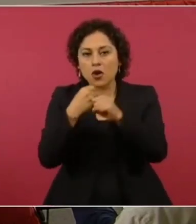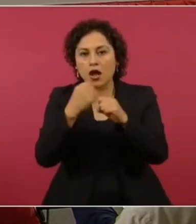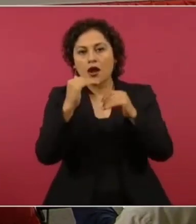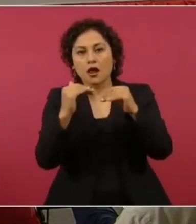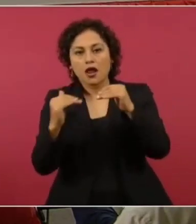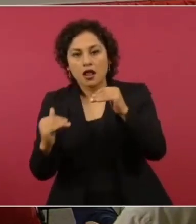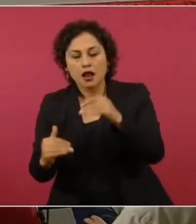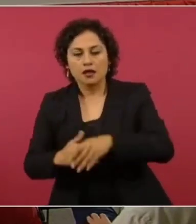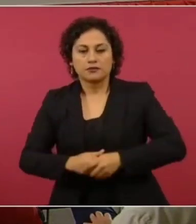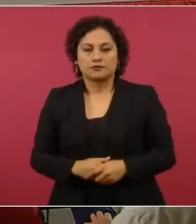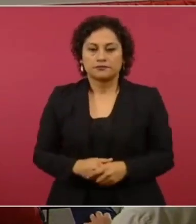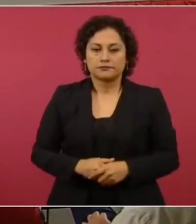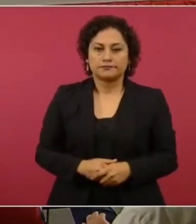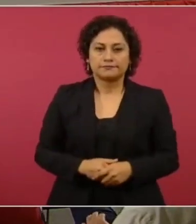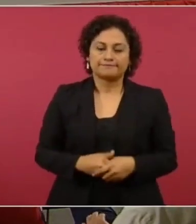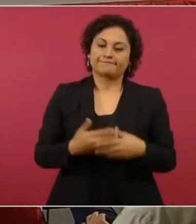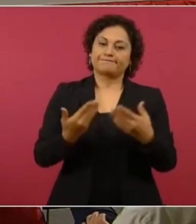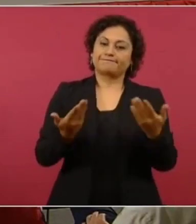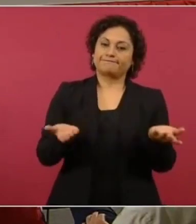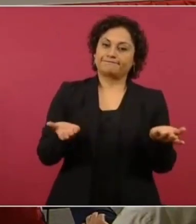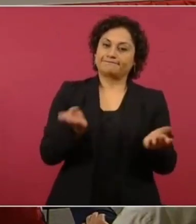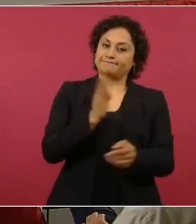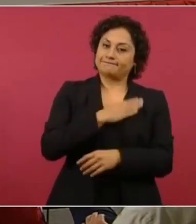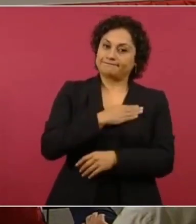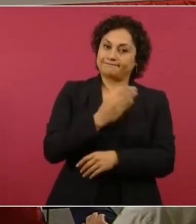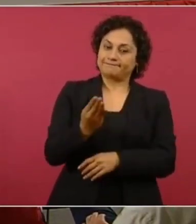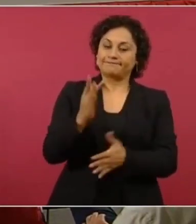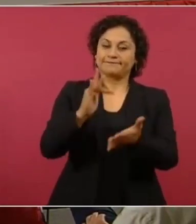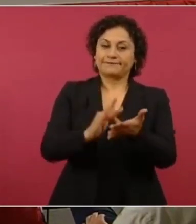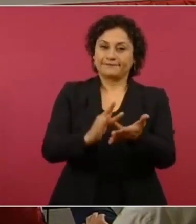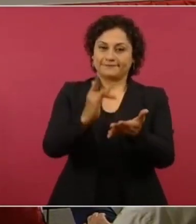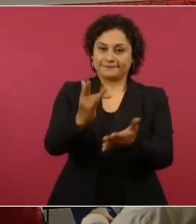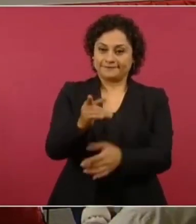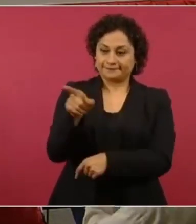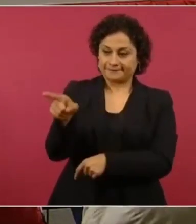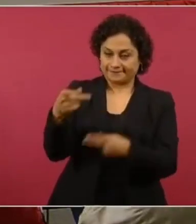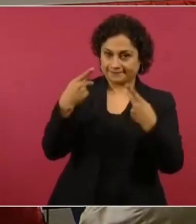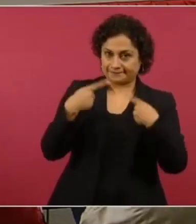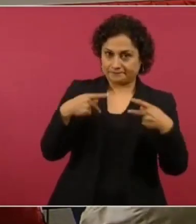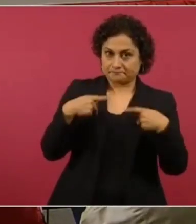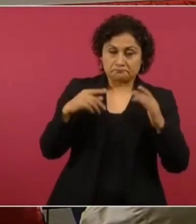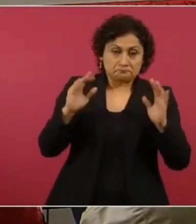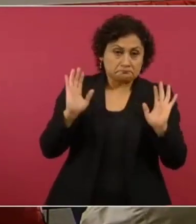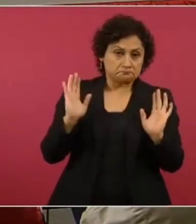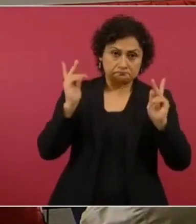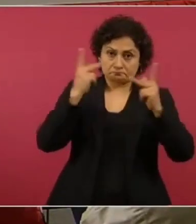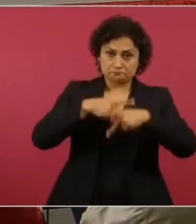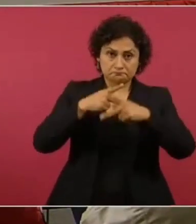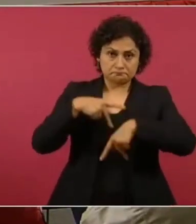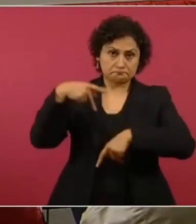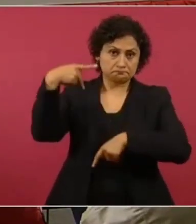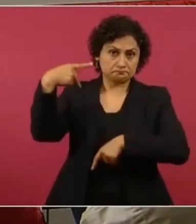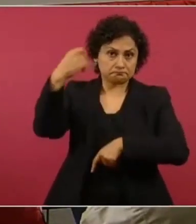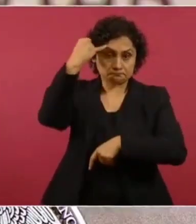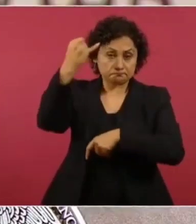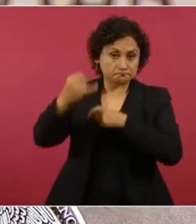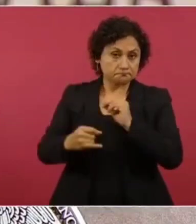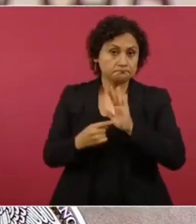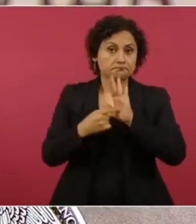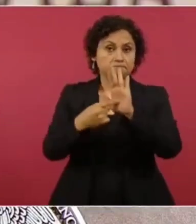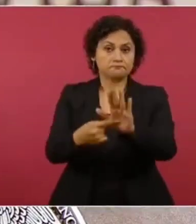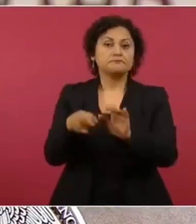Bueno, gracias al usuario de TikTok de Vampire of Wall Street